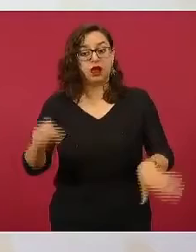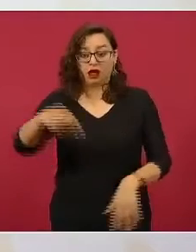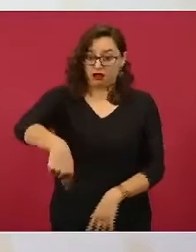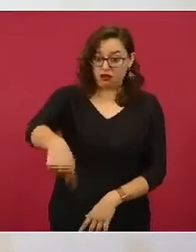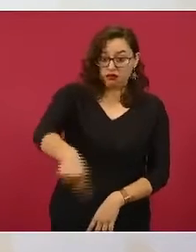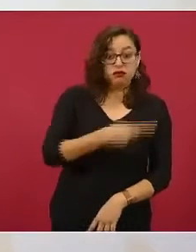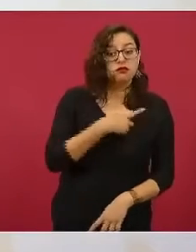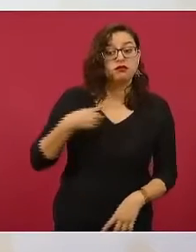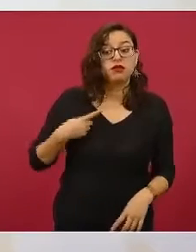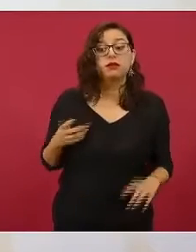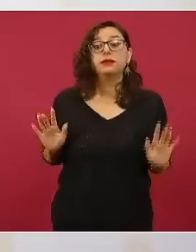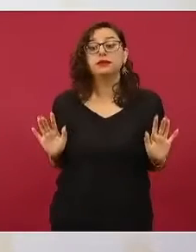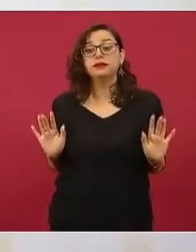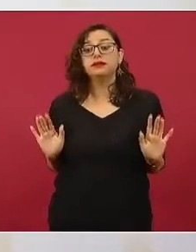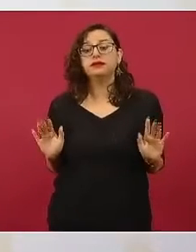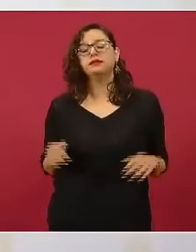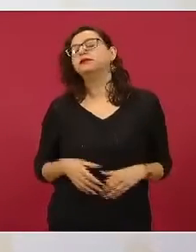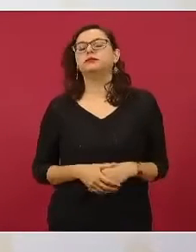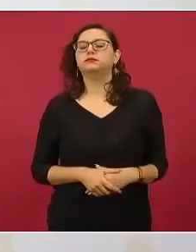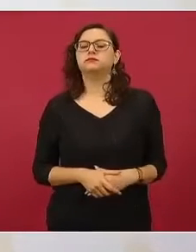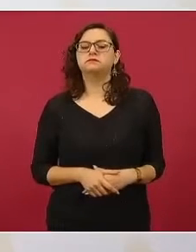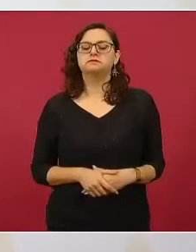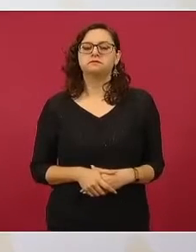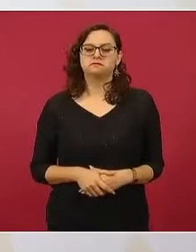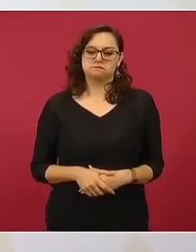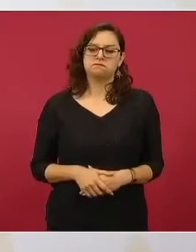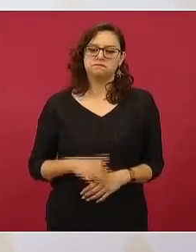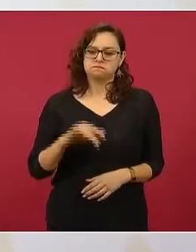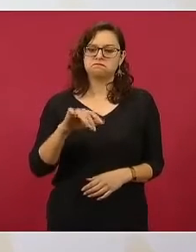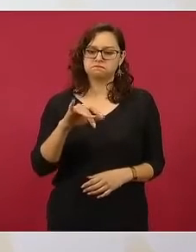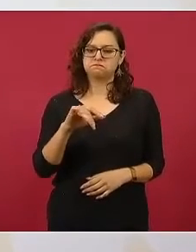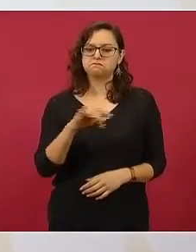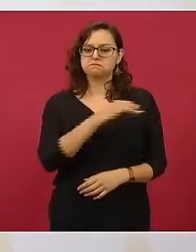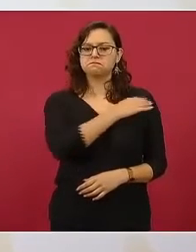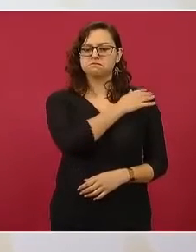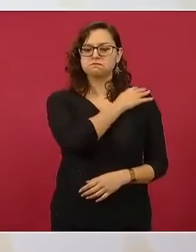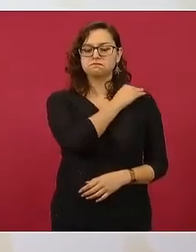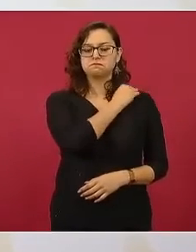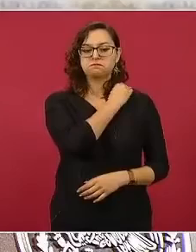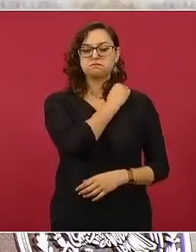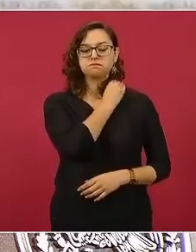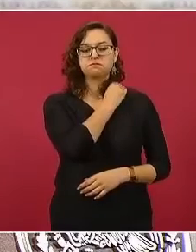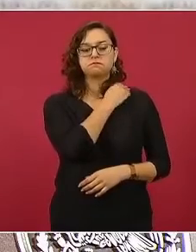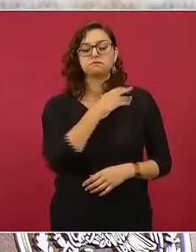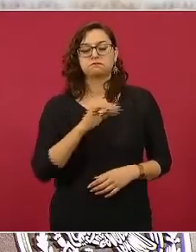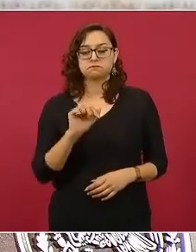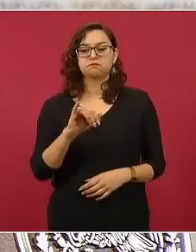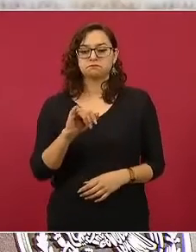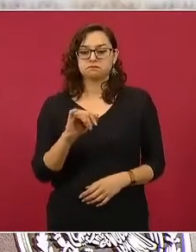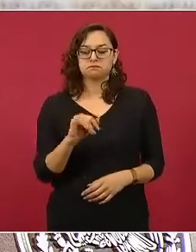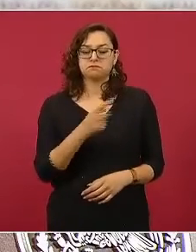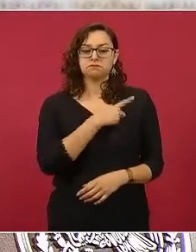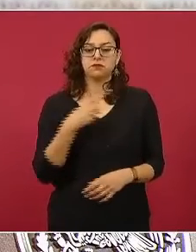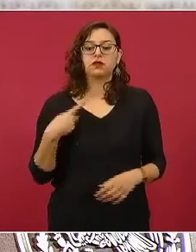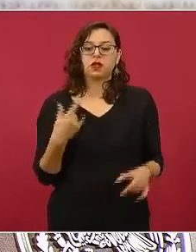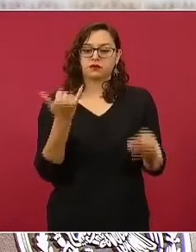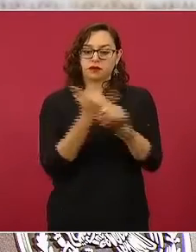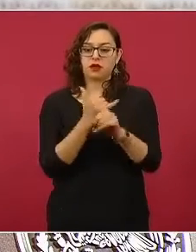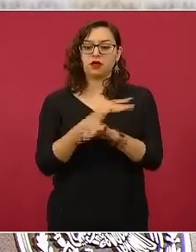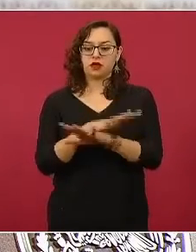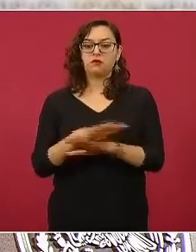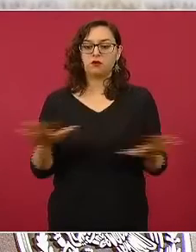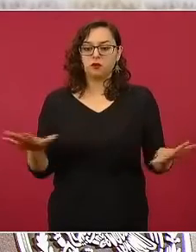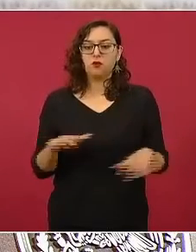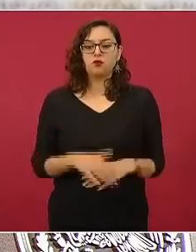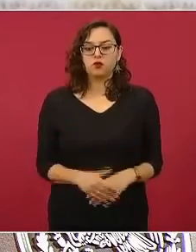informen. Nos entregas tu reporte y le vamos a solicitar a